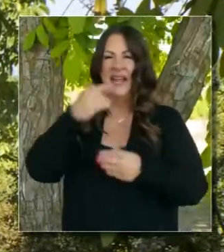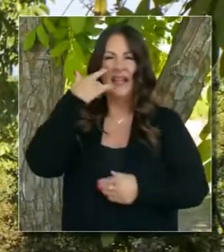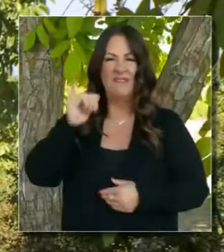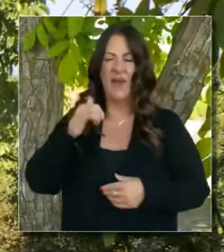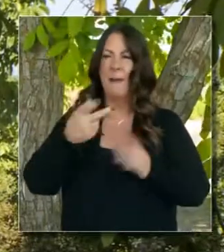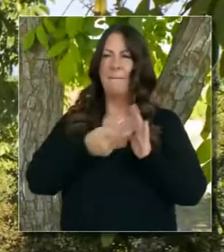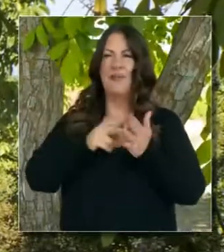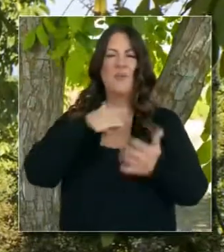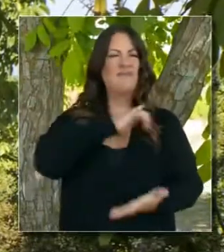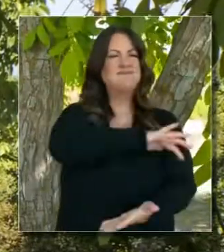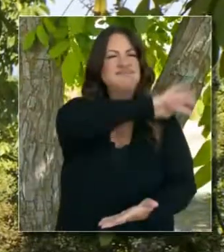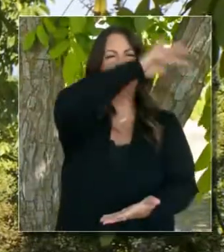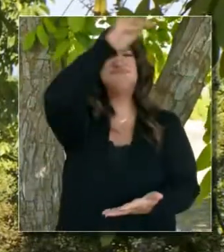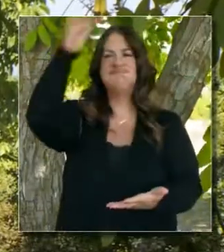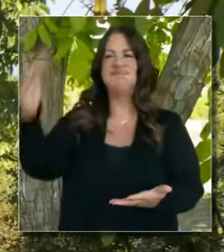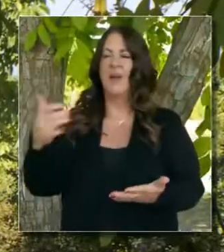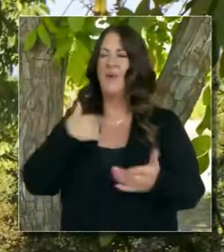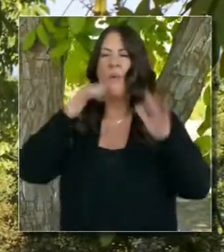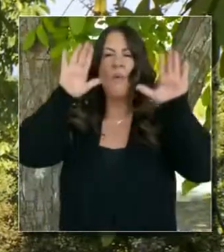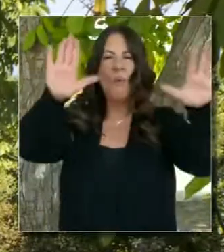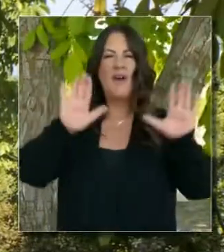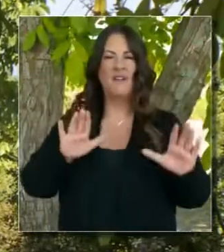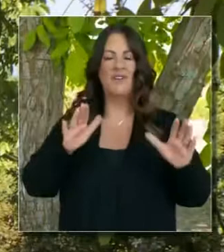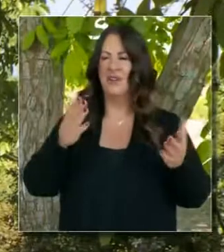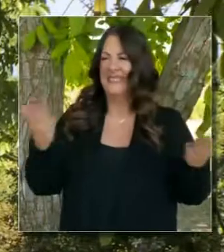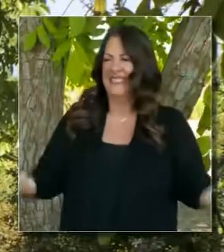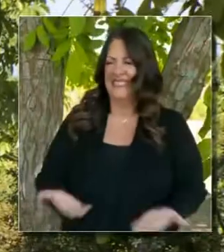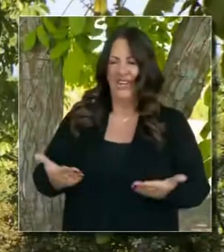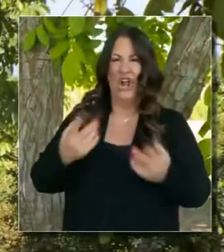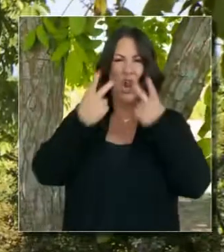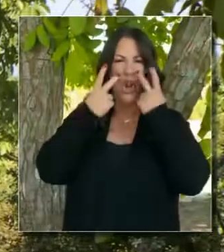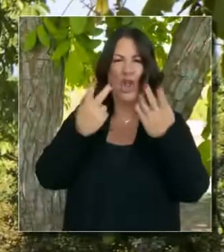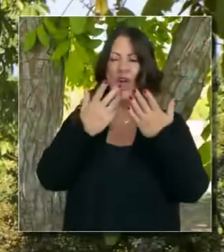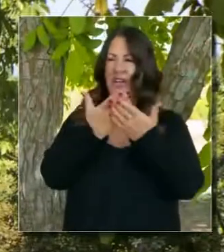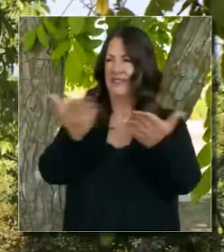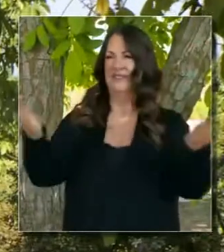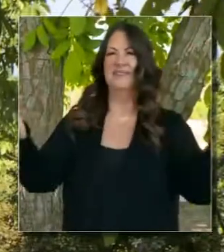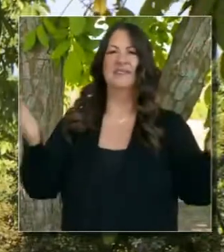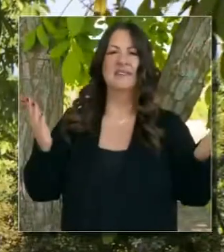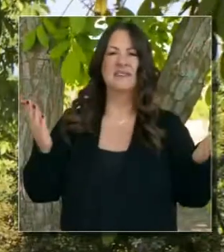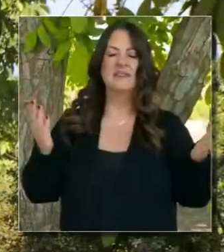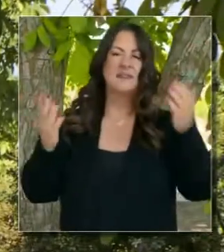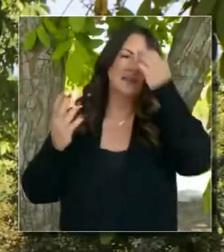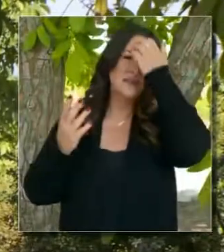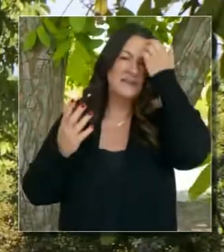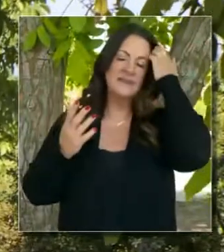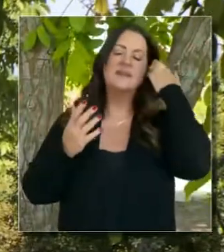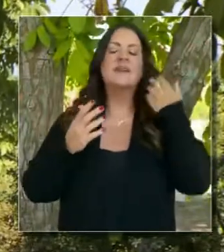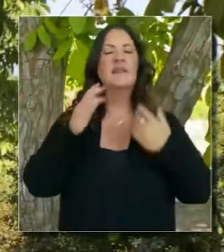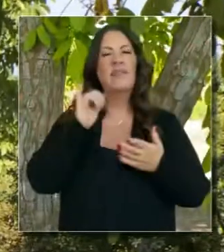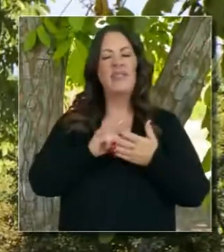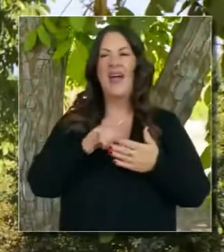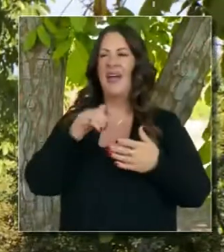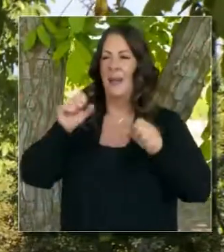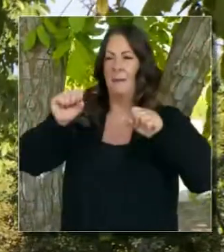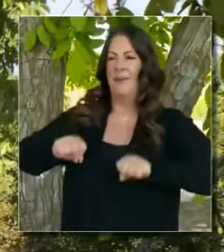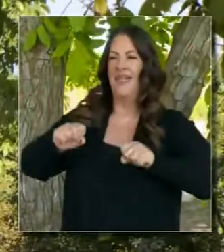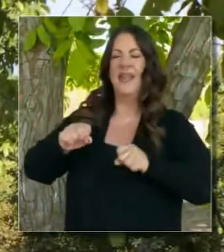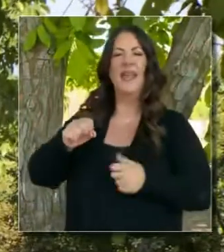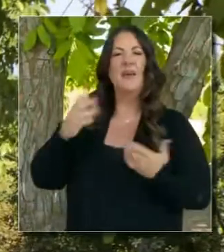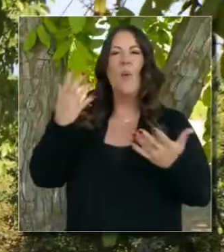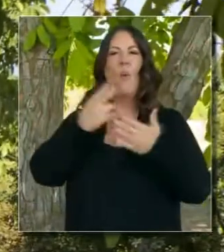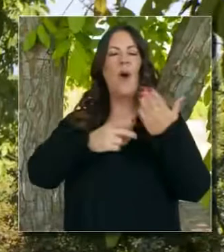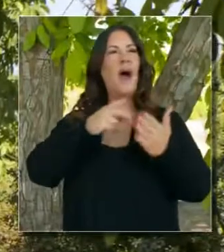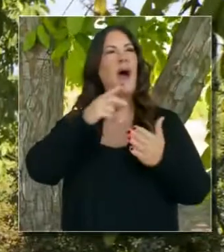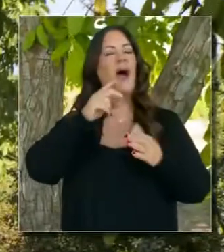California. Es una abundancia tremenda que tenemos, que nos rodea y tenemos la capacidad